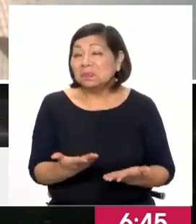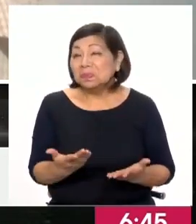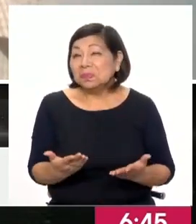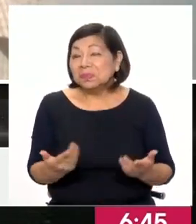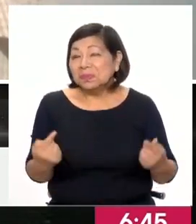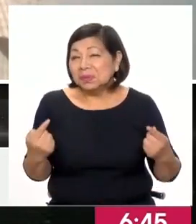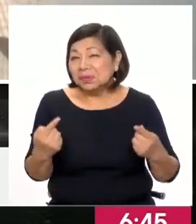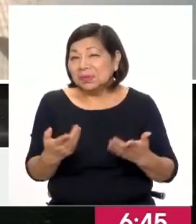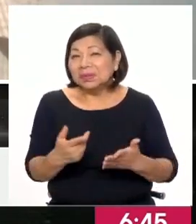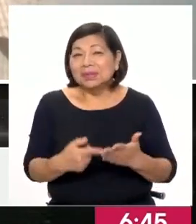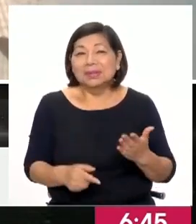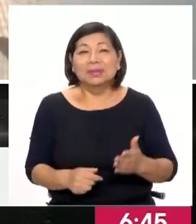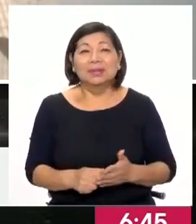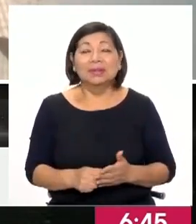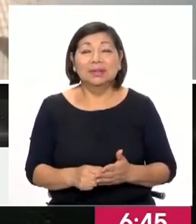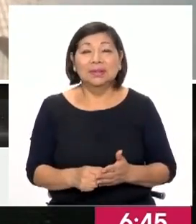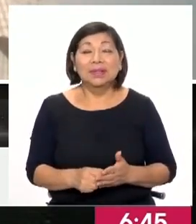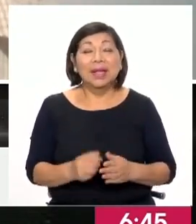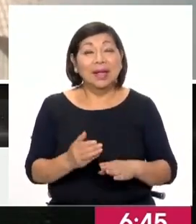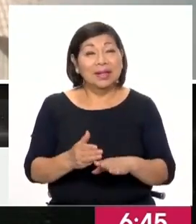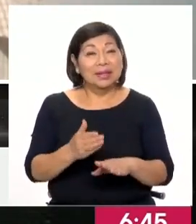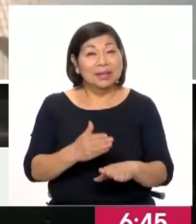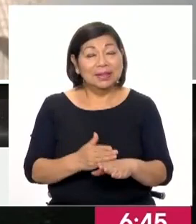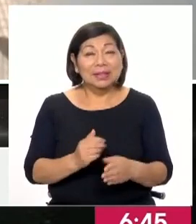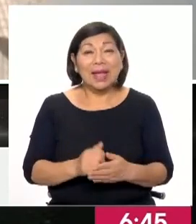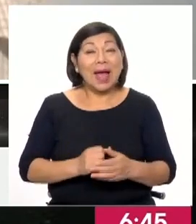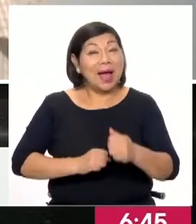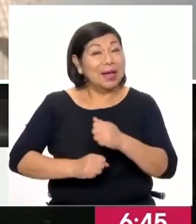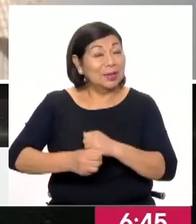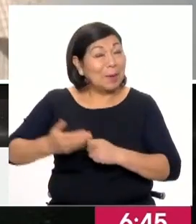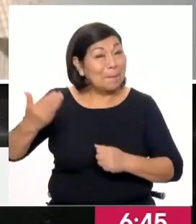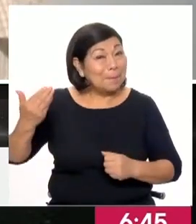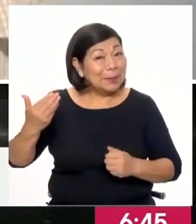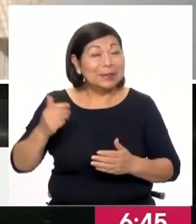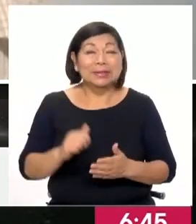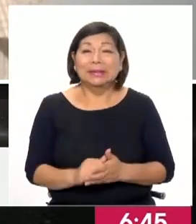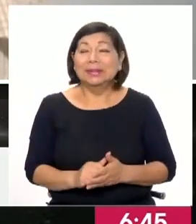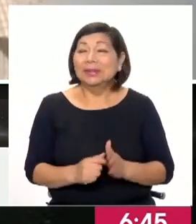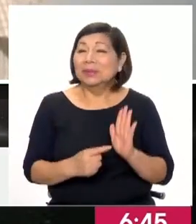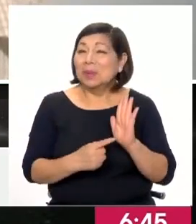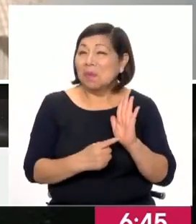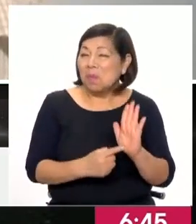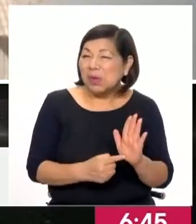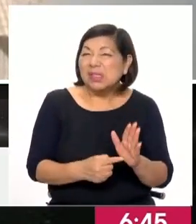contradiciendo un poco lo que ha pasado el año pasado, nos da